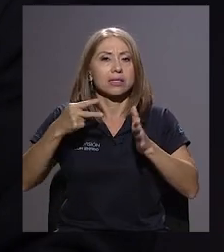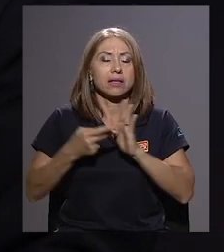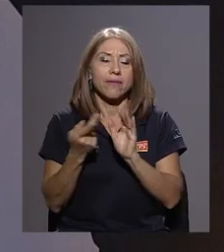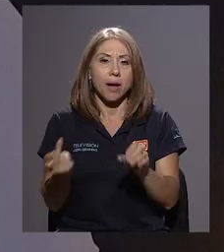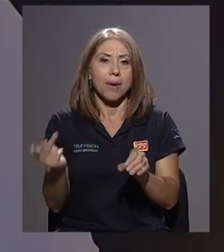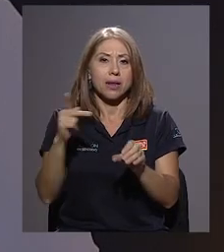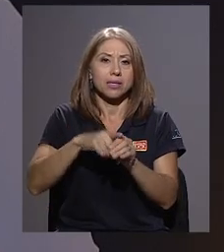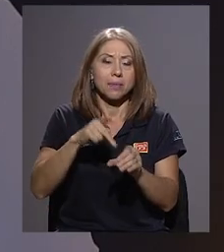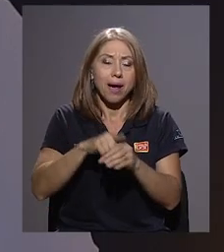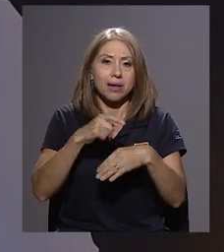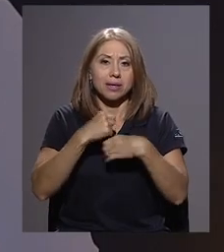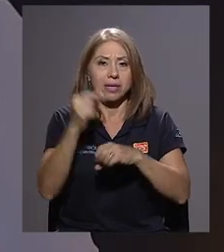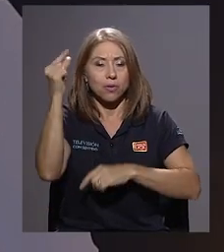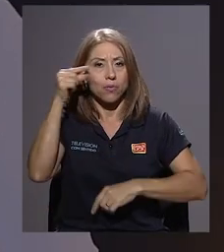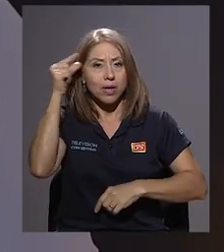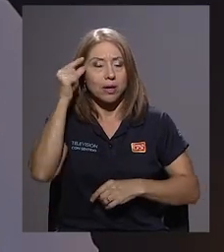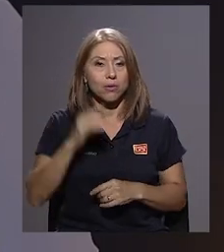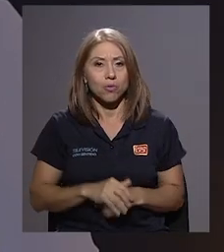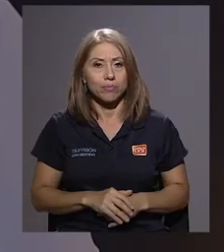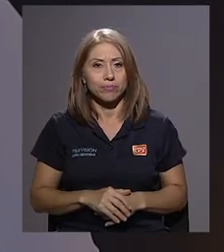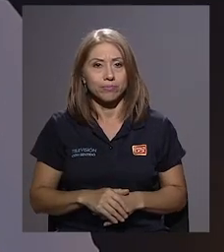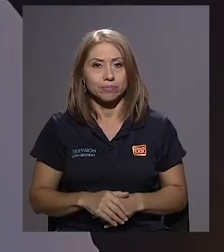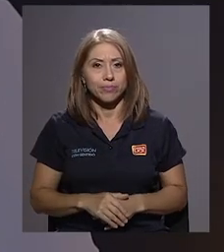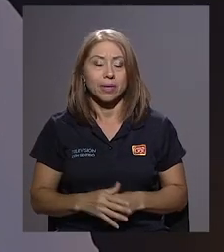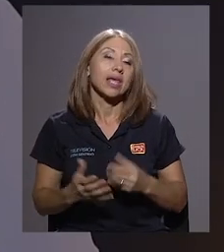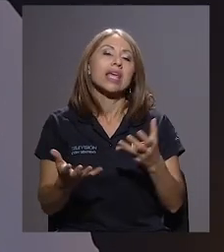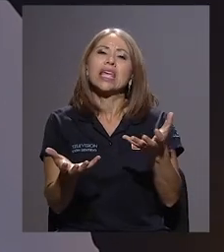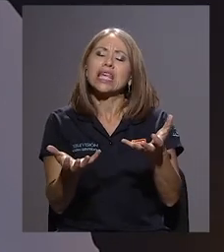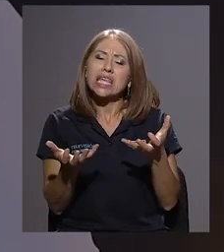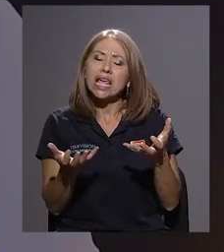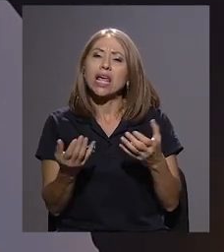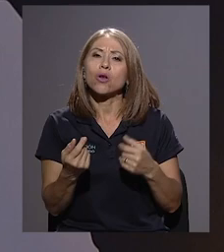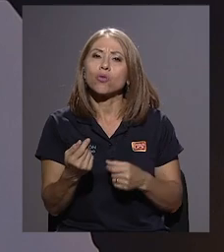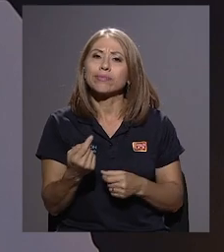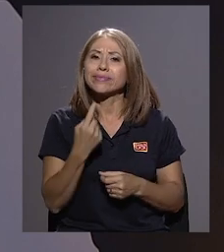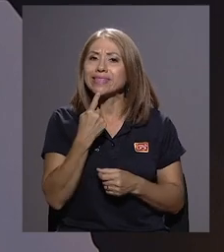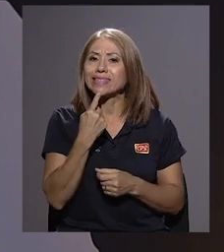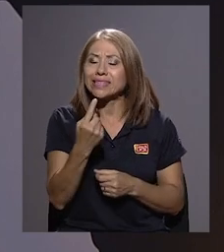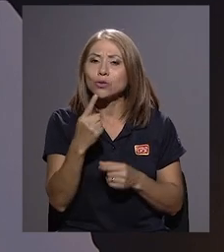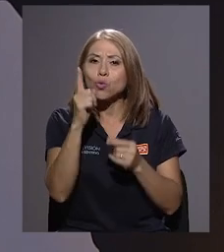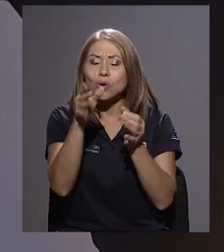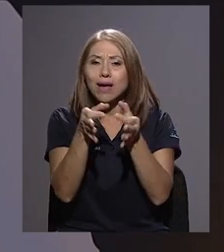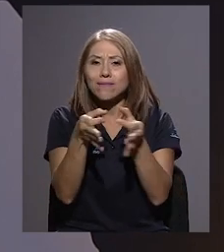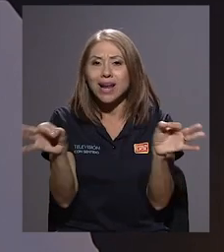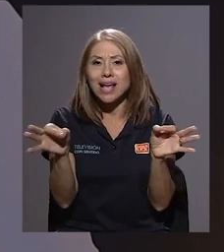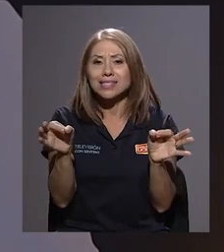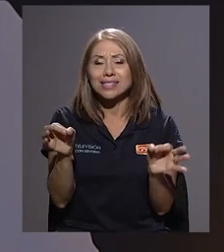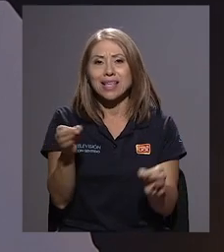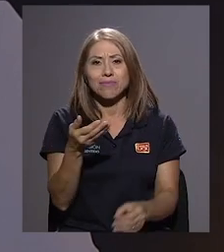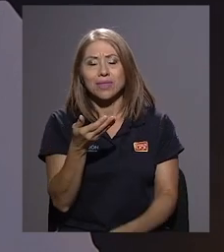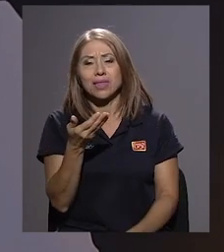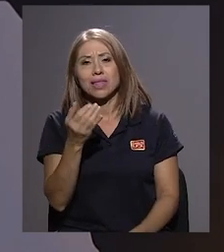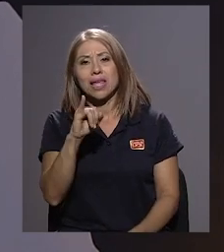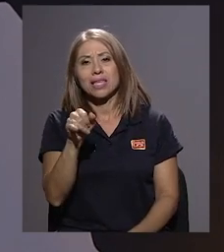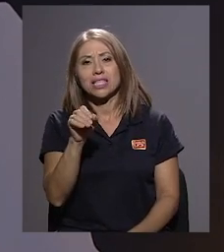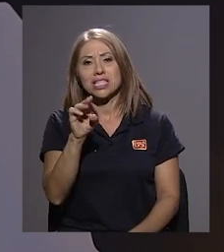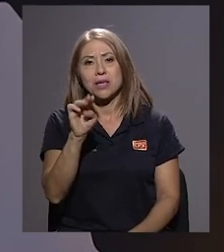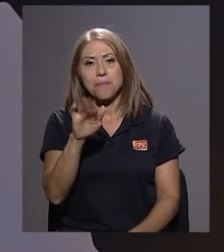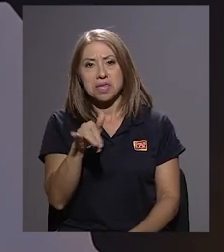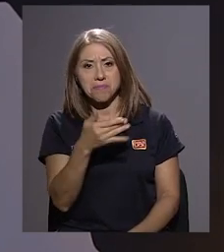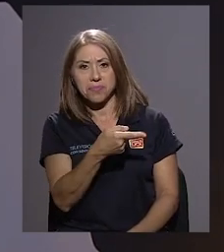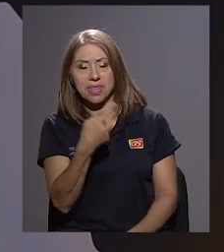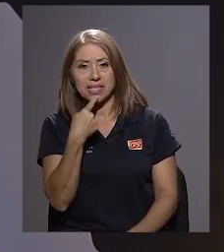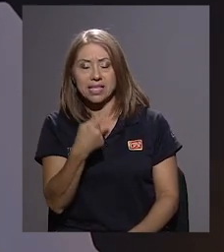participar y hacer gobierno. Y quiero destacar una frase que decía Jimmy ahora, y es que